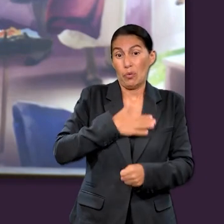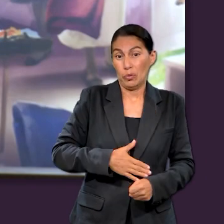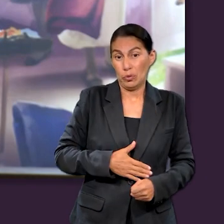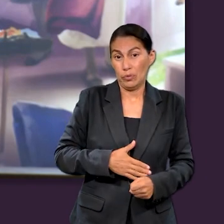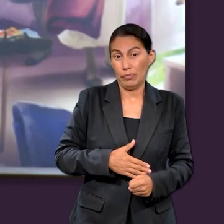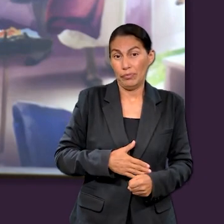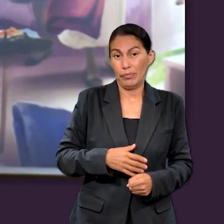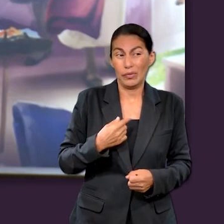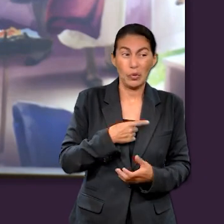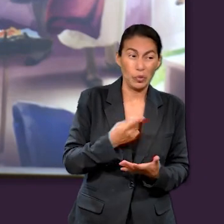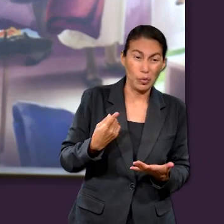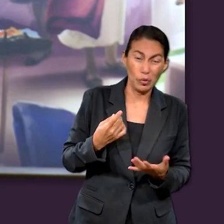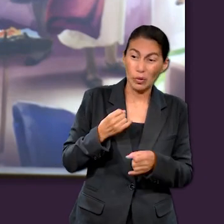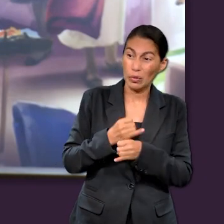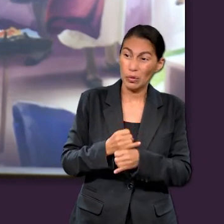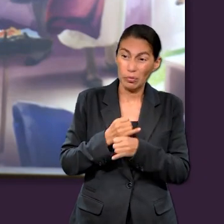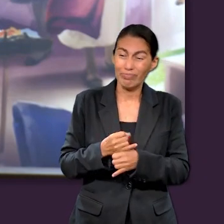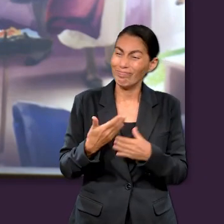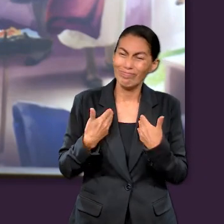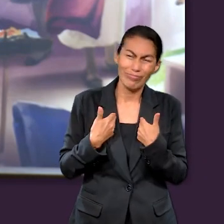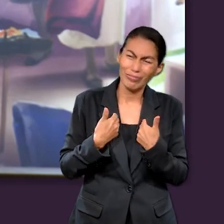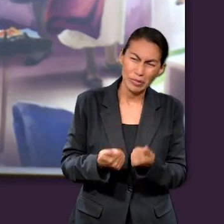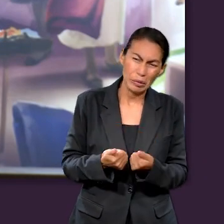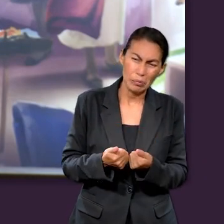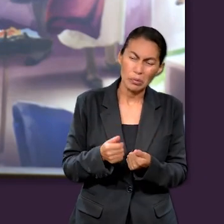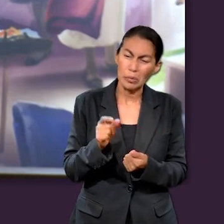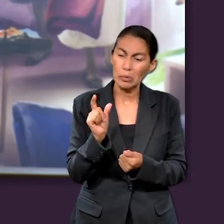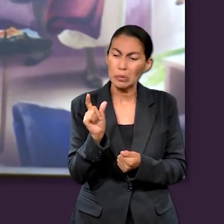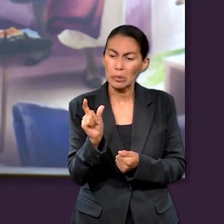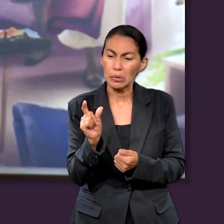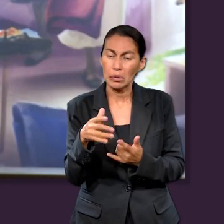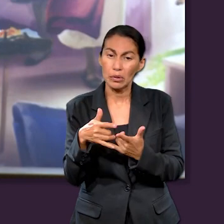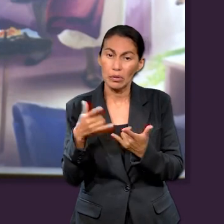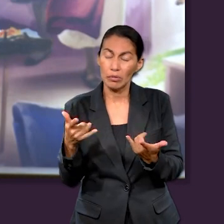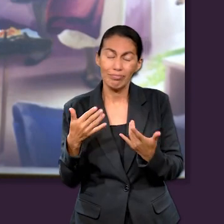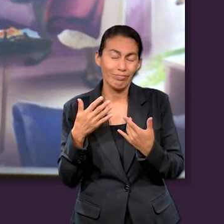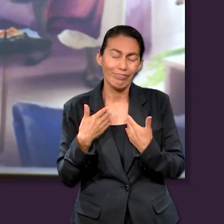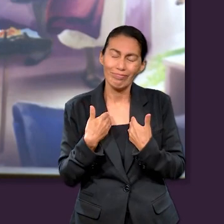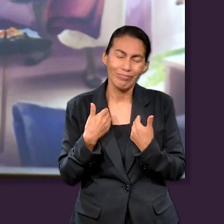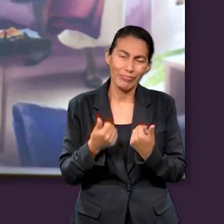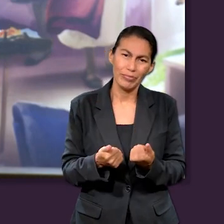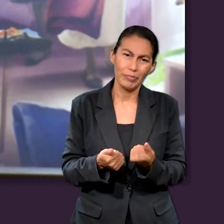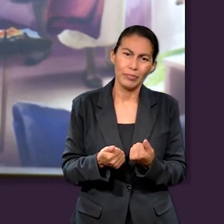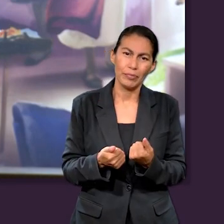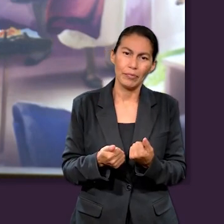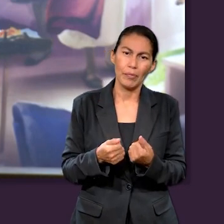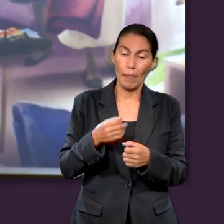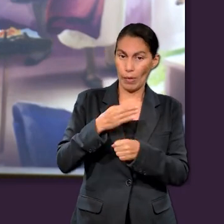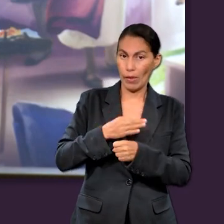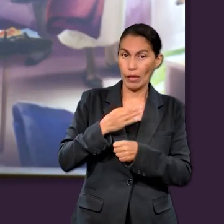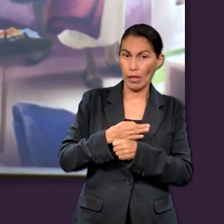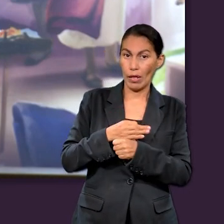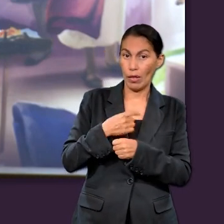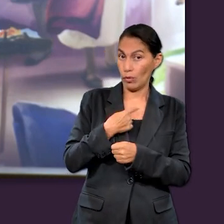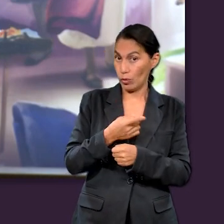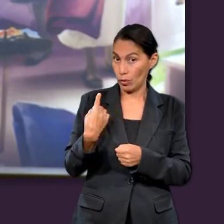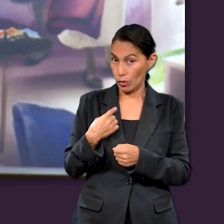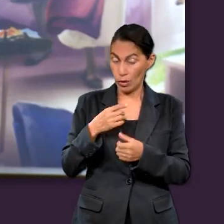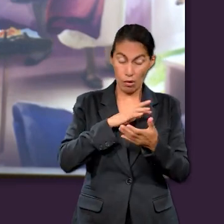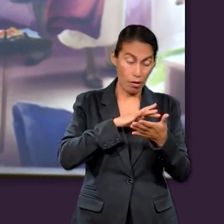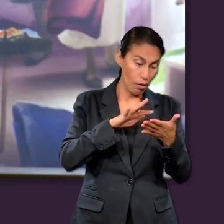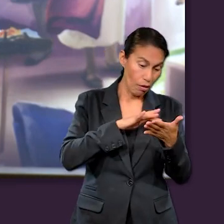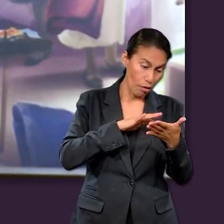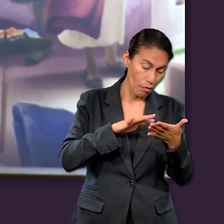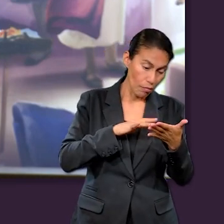nos toca estar en el rol de Job, no podemos entender la historia porque solo vemos un pedacito del rompecabezas. Cuando ahora en nuestra